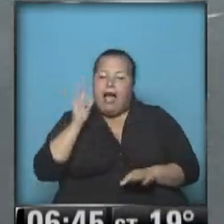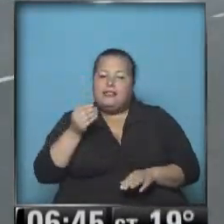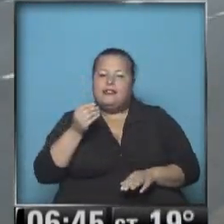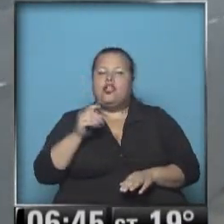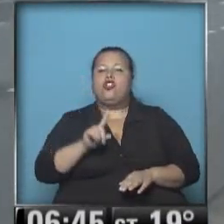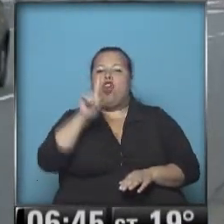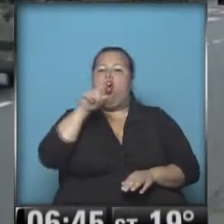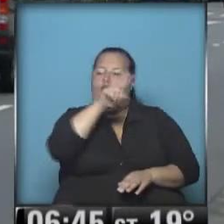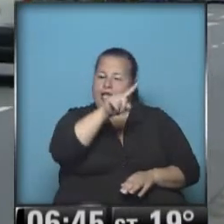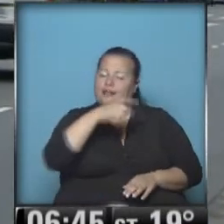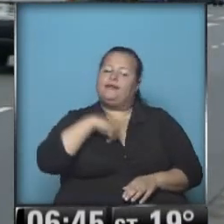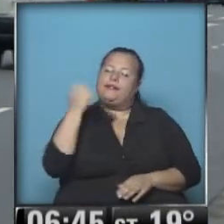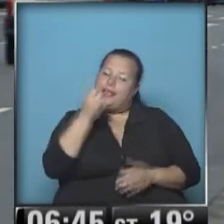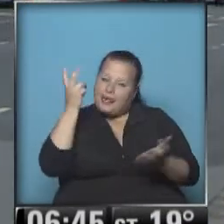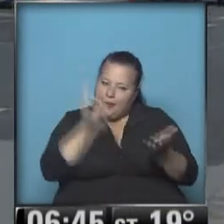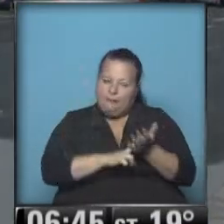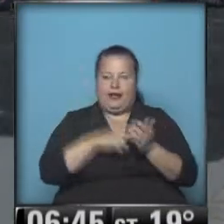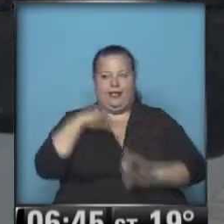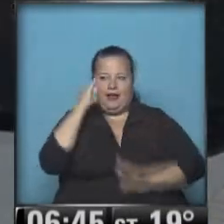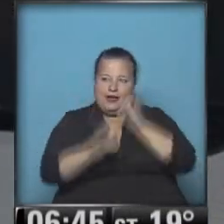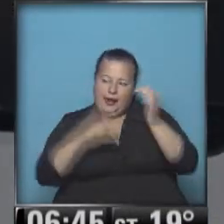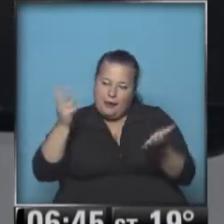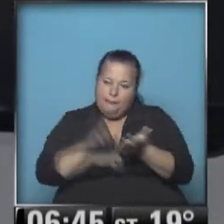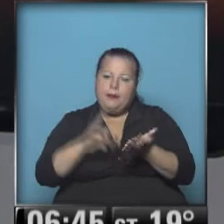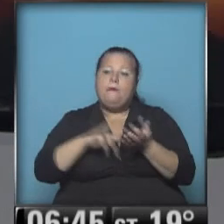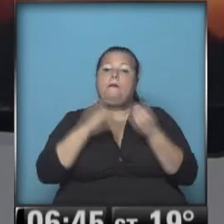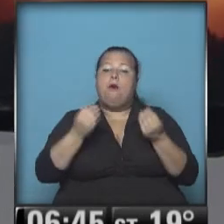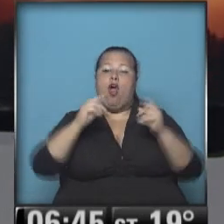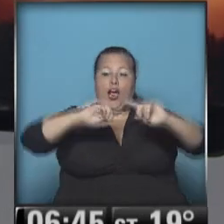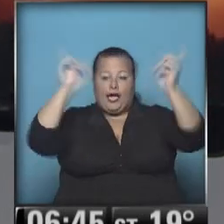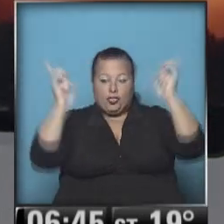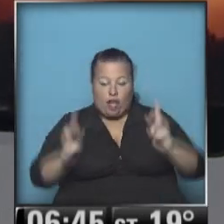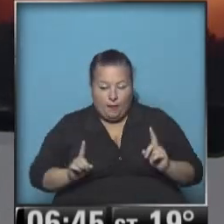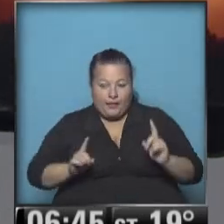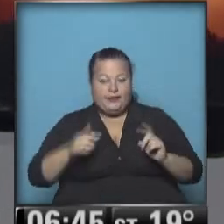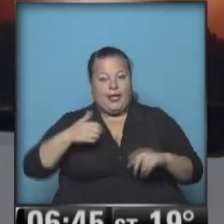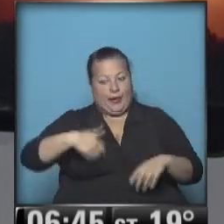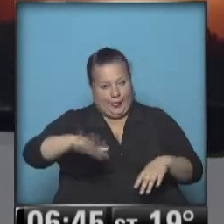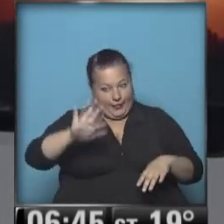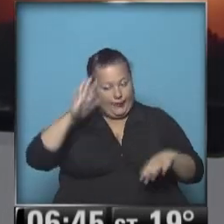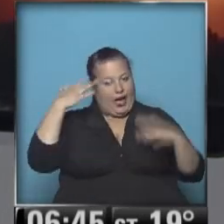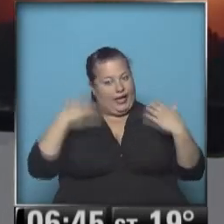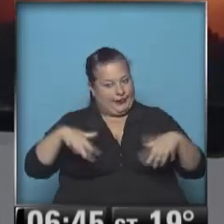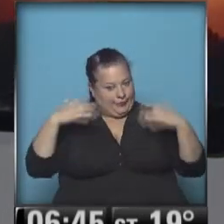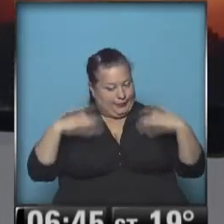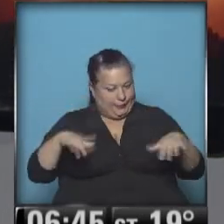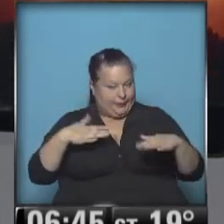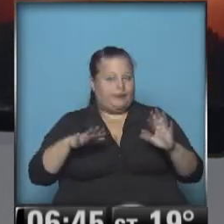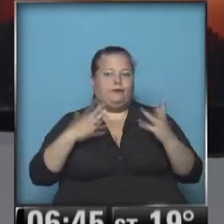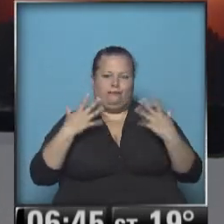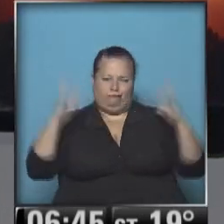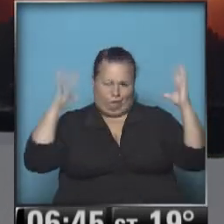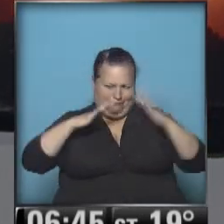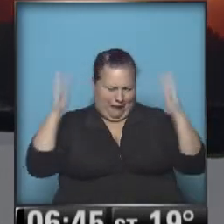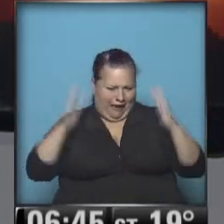en el noroeste. Y yo insisto con esta información, porque algunas de las tormentas van a ser realmente bravas, con mucha